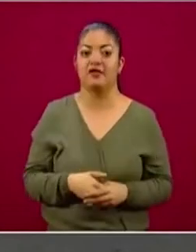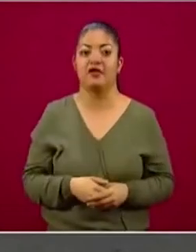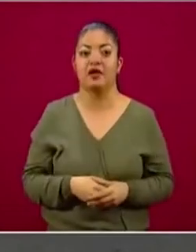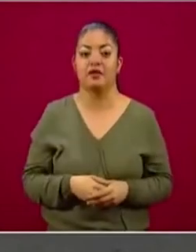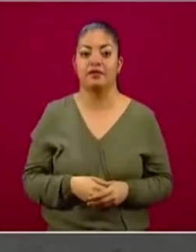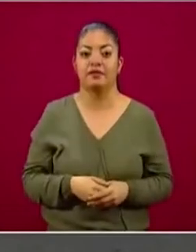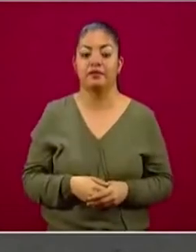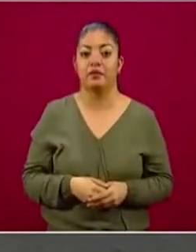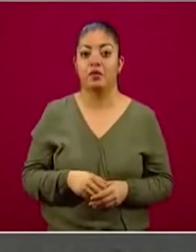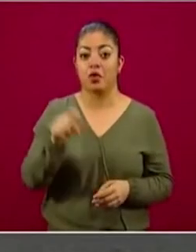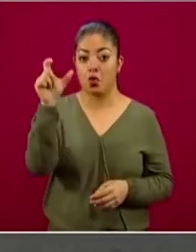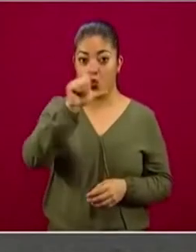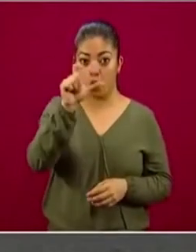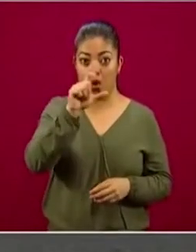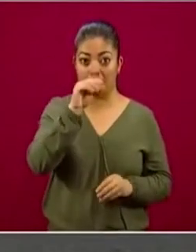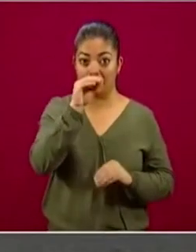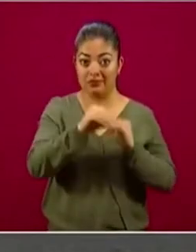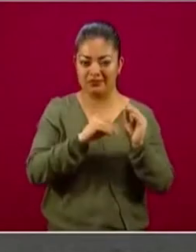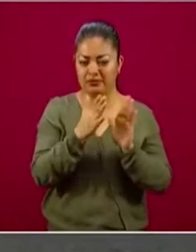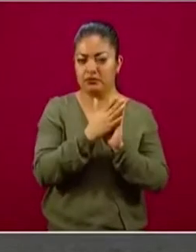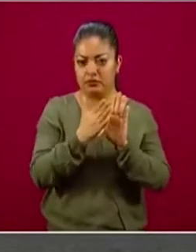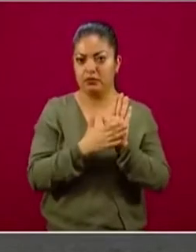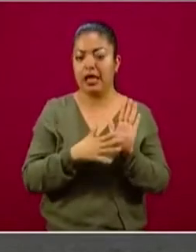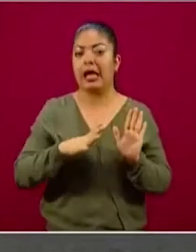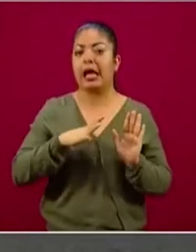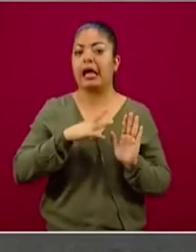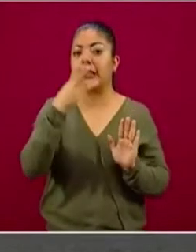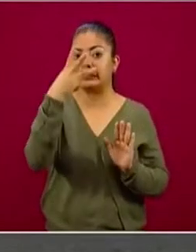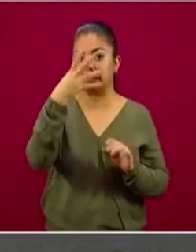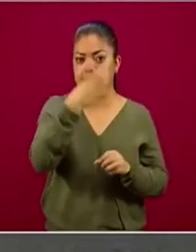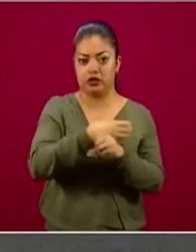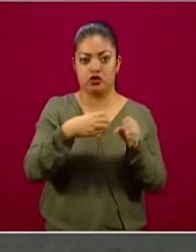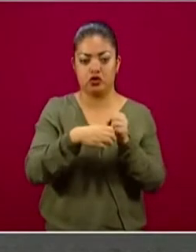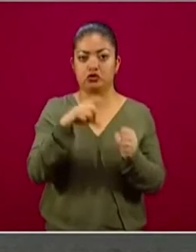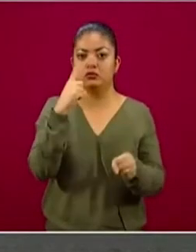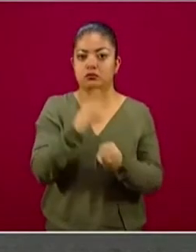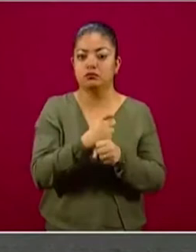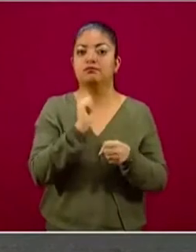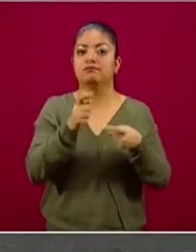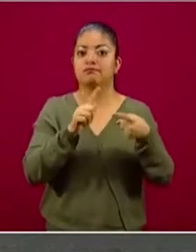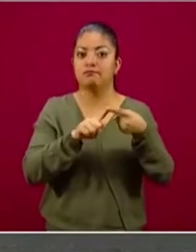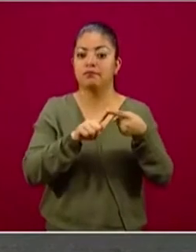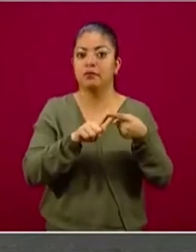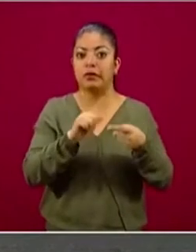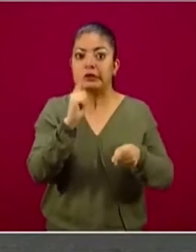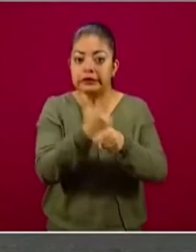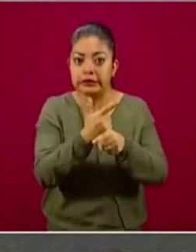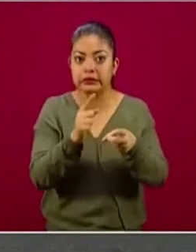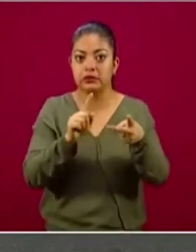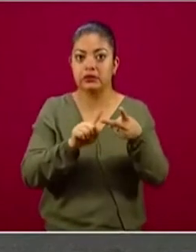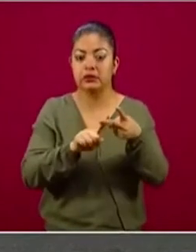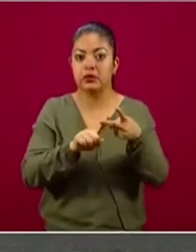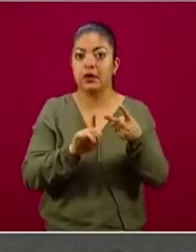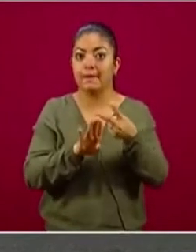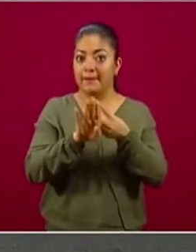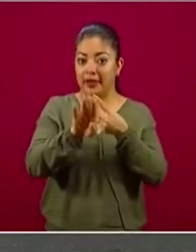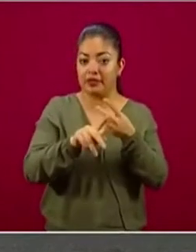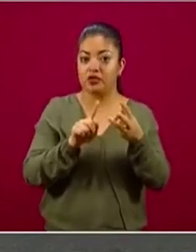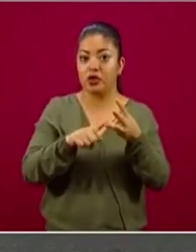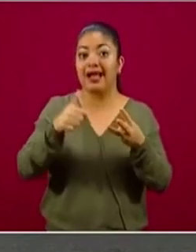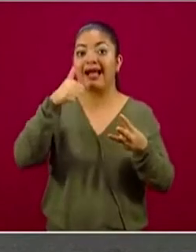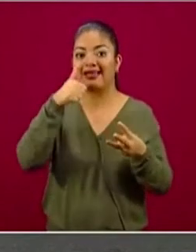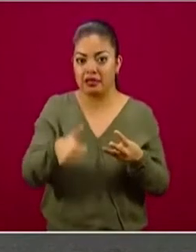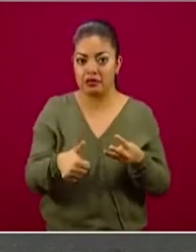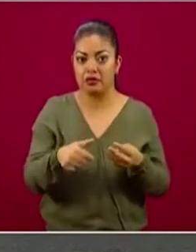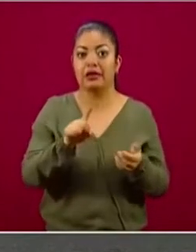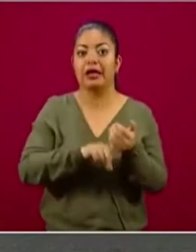Cuando el documento está planteado en tres elementos fundamentales, que es detección, prevención y atención en la población, insisto,